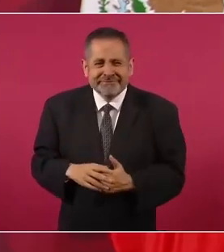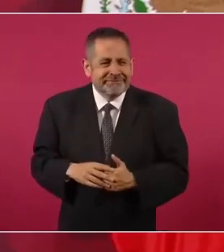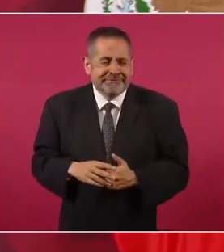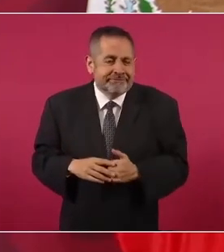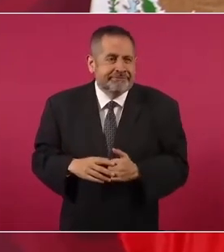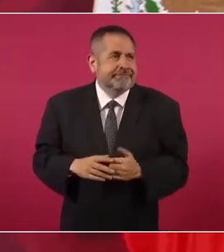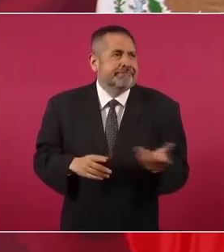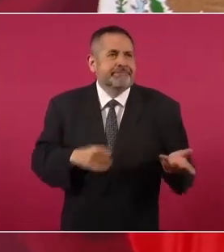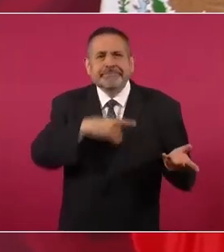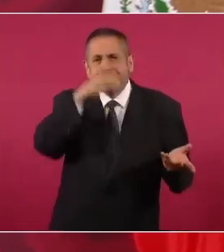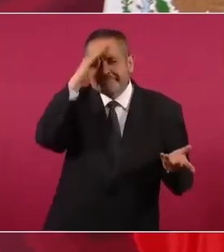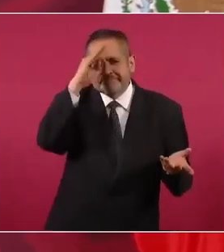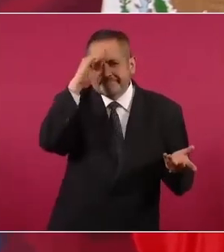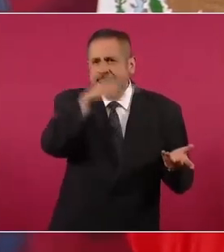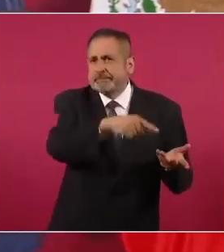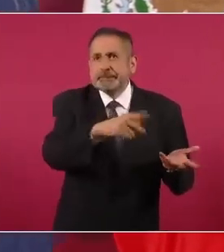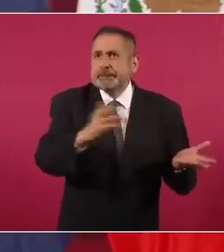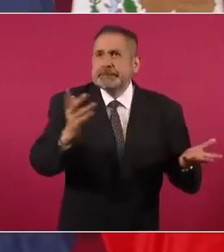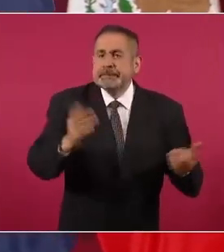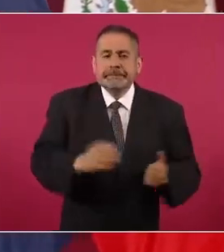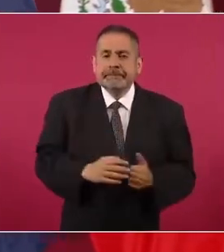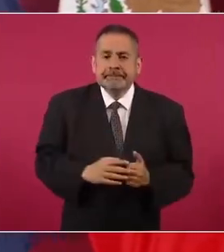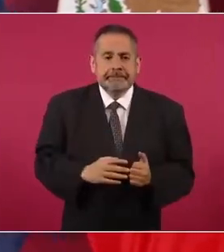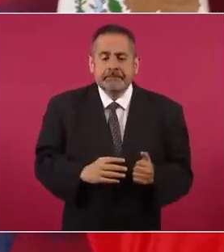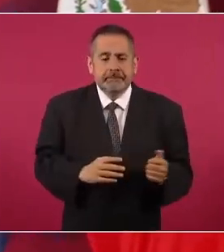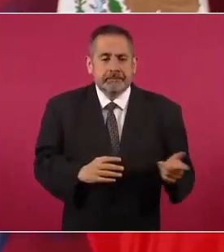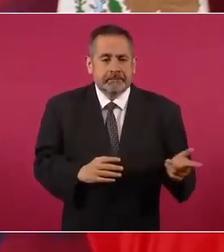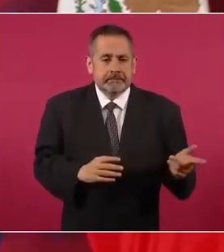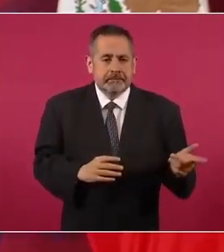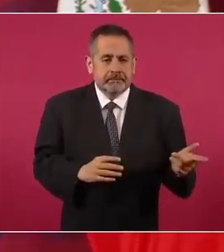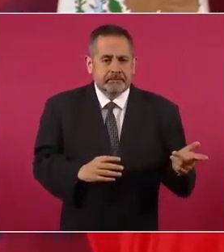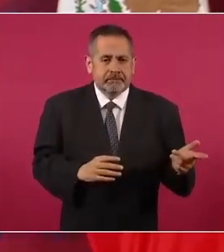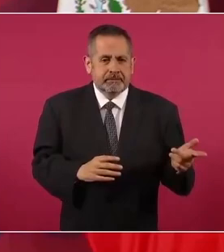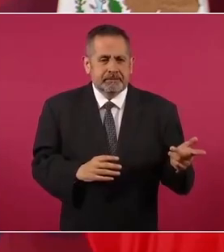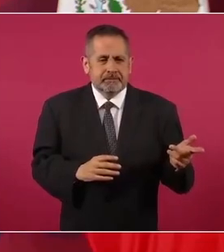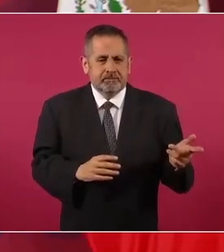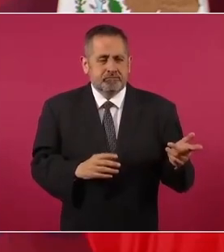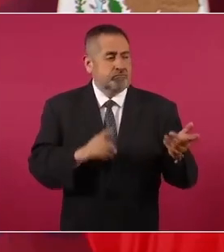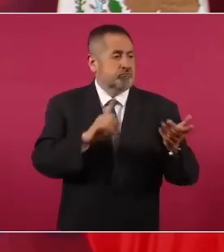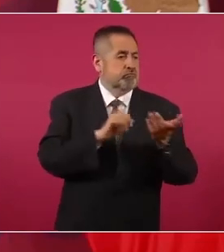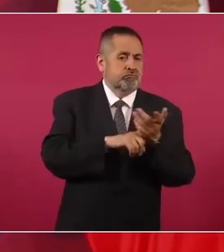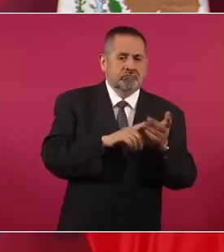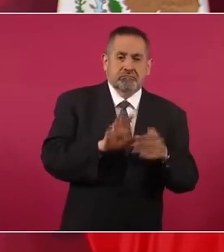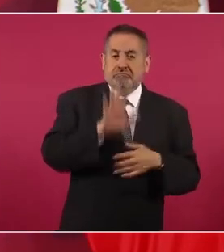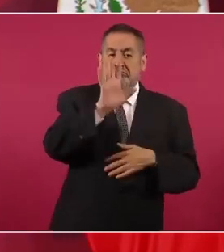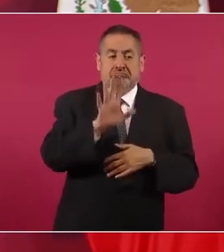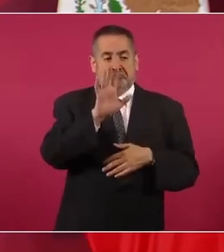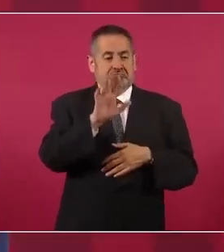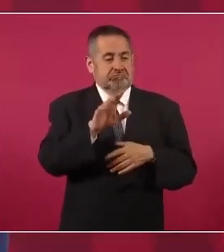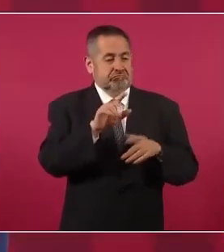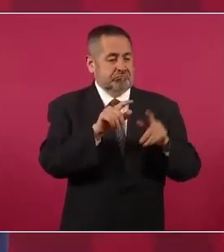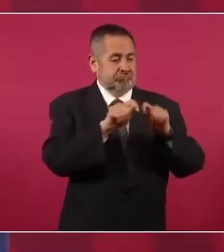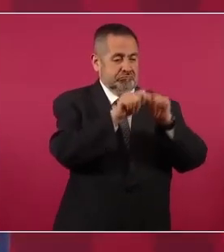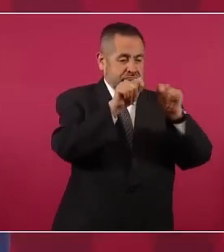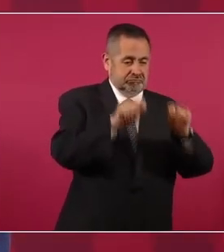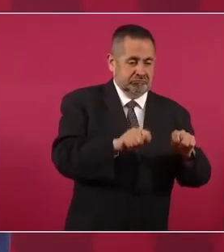títulos nobiliarios,